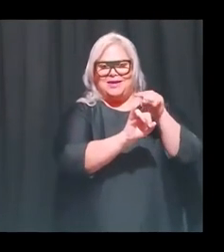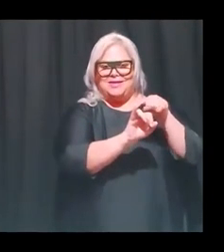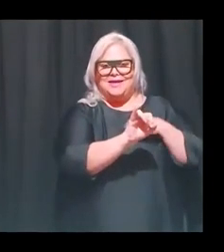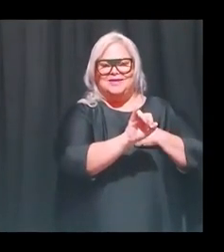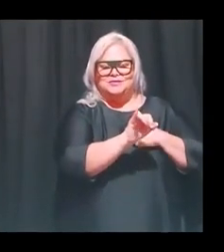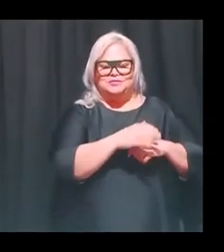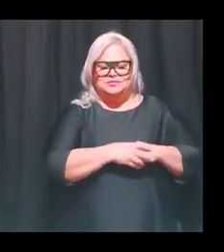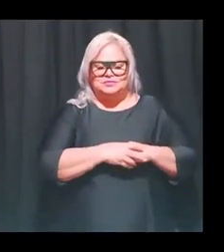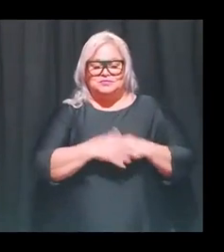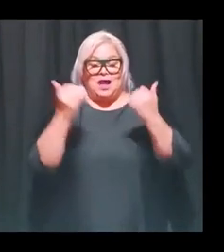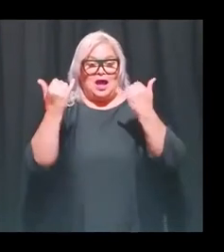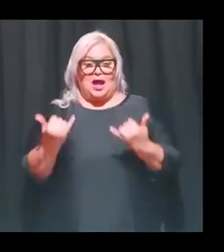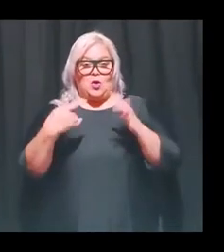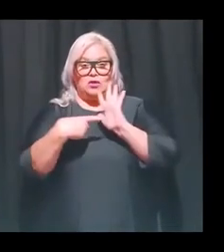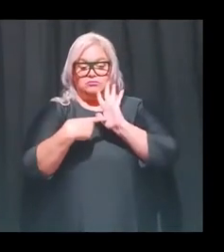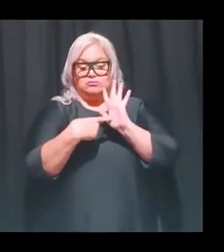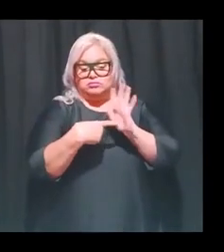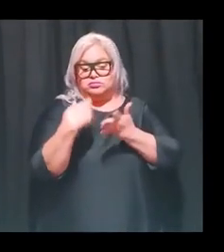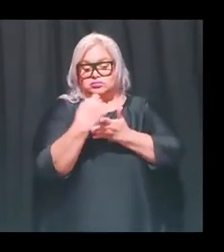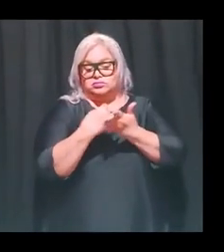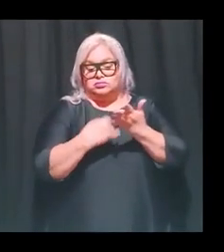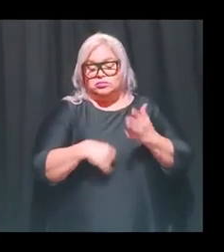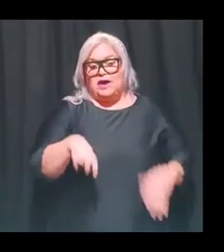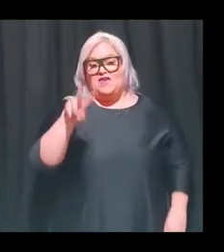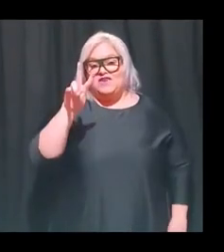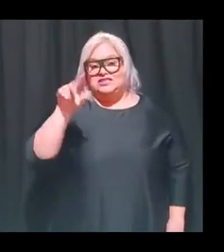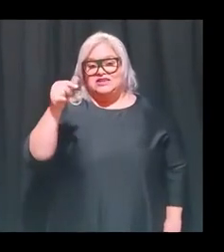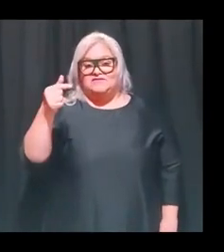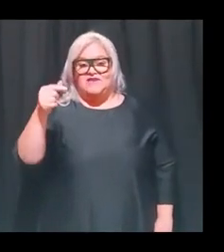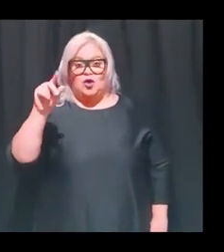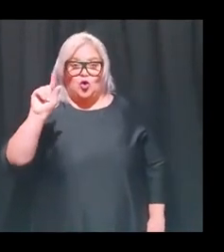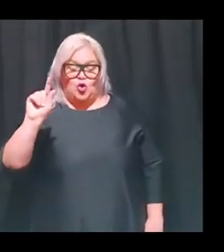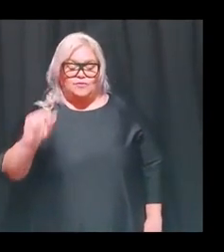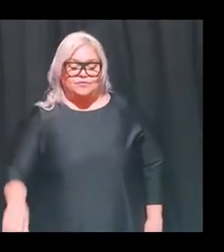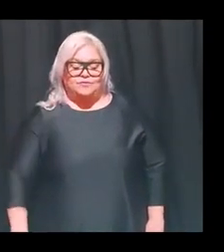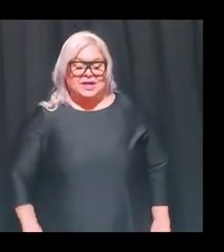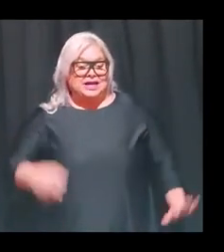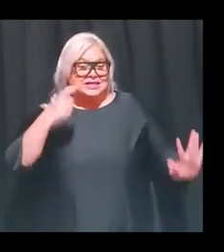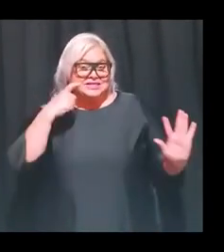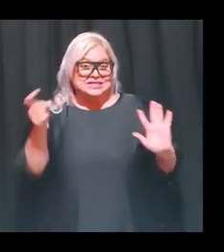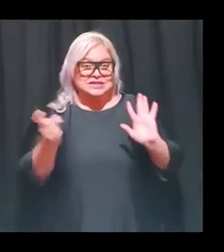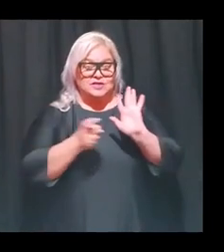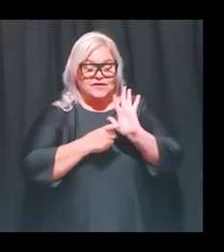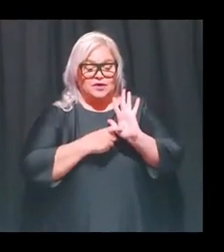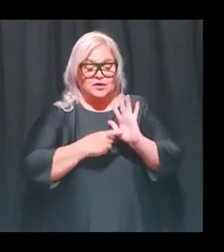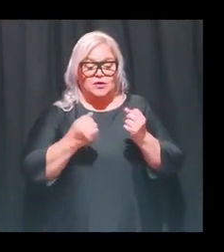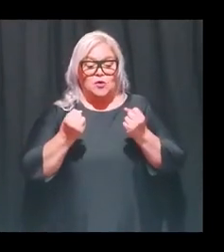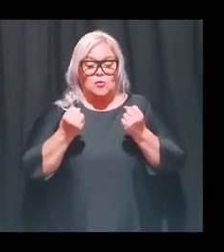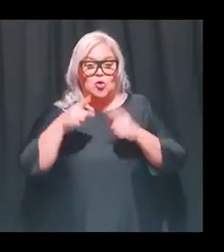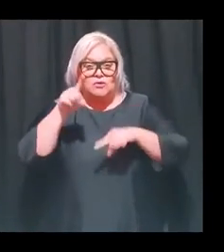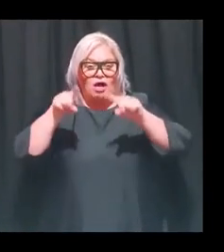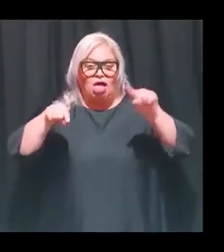Aquí les estoy mostrando un dibujo de Vincent Van Gogh, que si se fijan, tiene un montón de